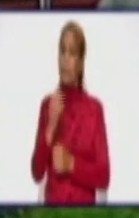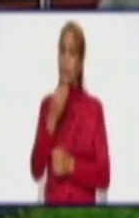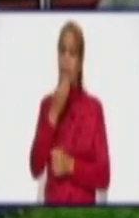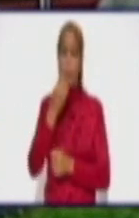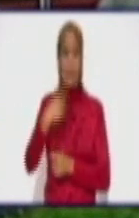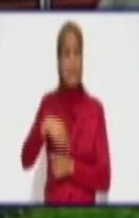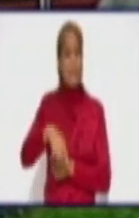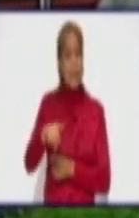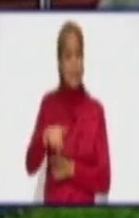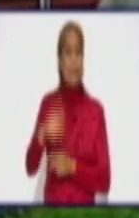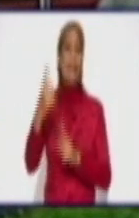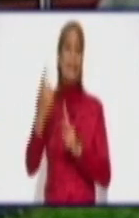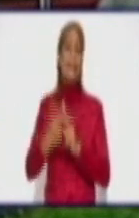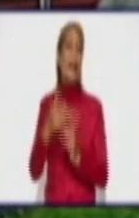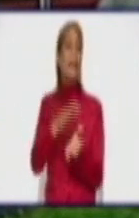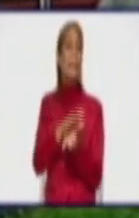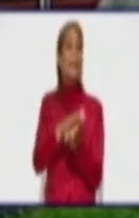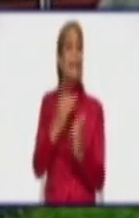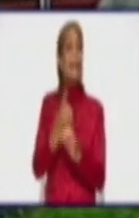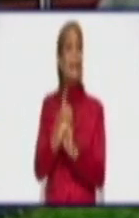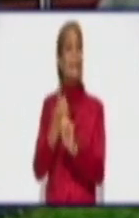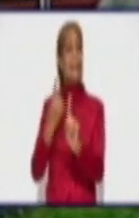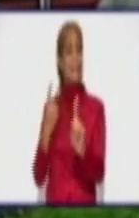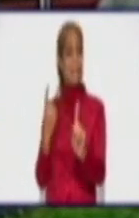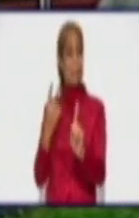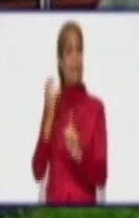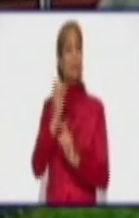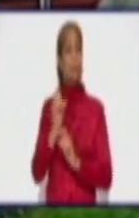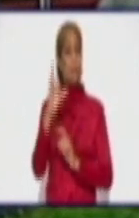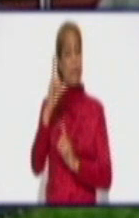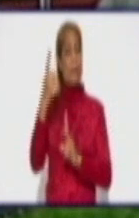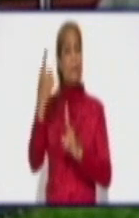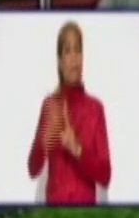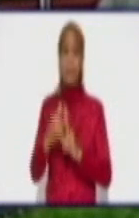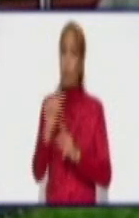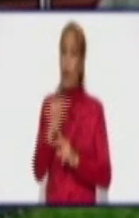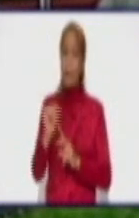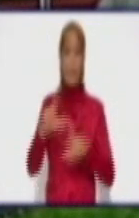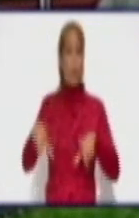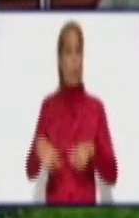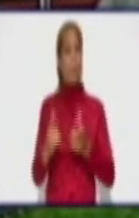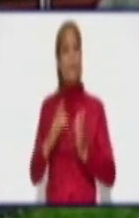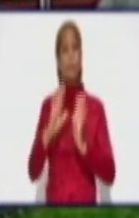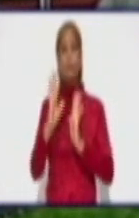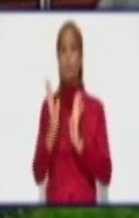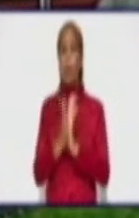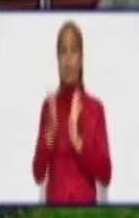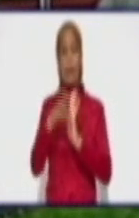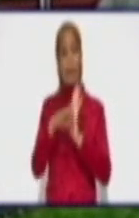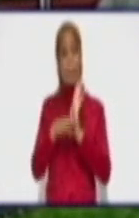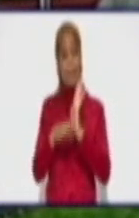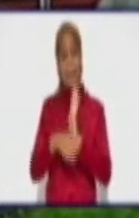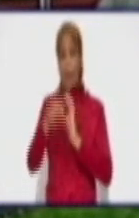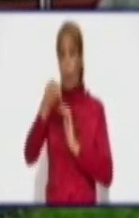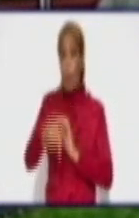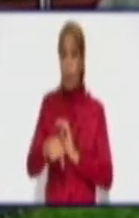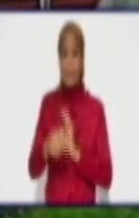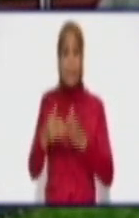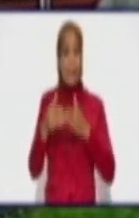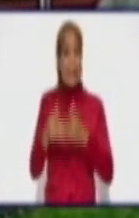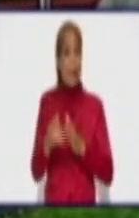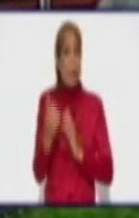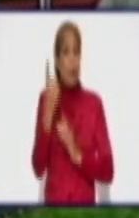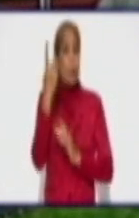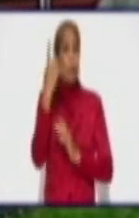mantener el distanciamiento físico y que hay que extremar todas las medidas. Hoy, Granma, con cifras récord de fallecidos en una jornada,